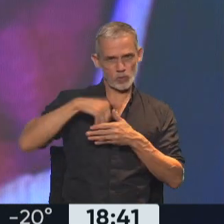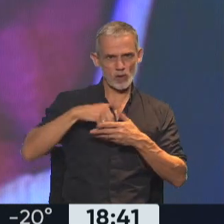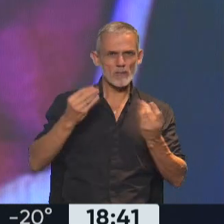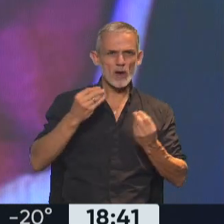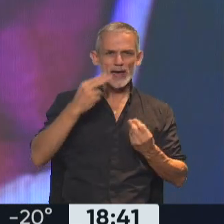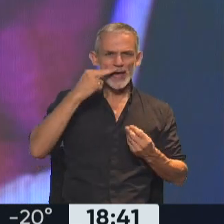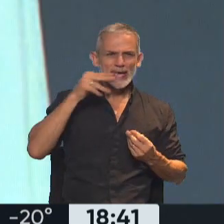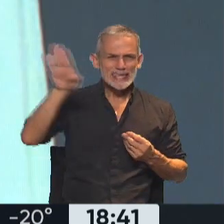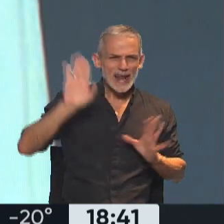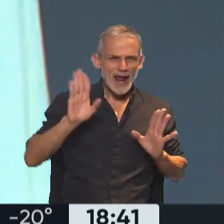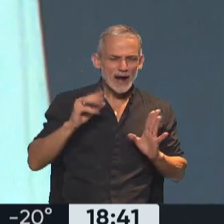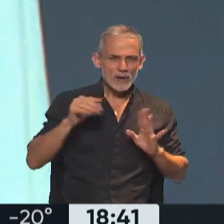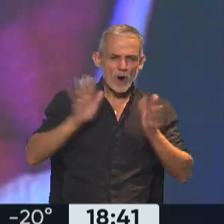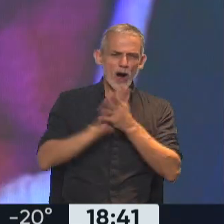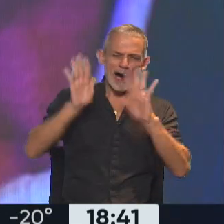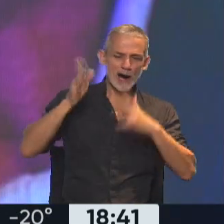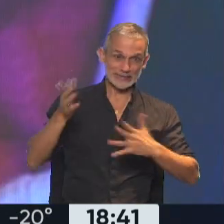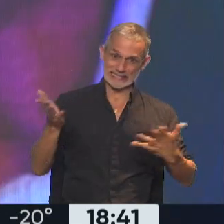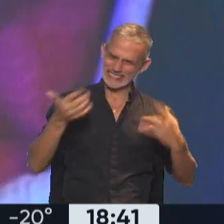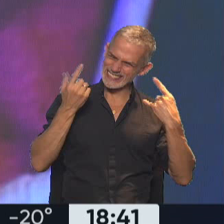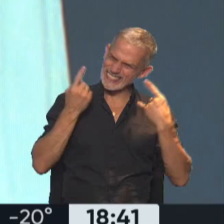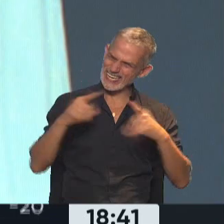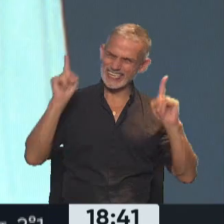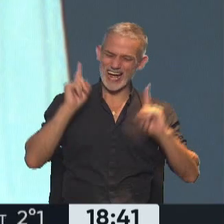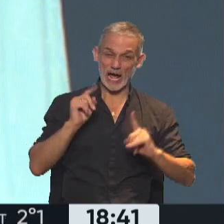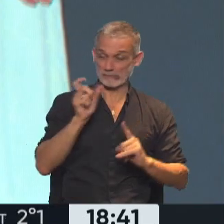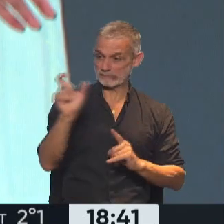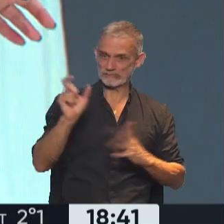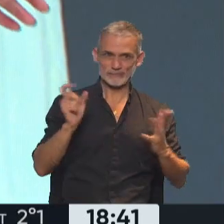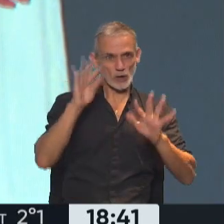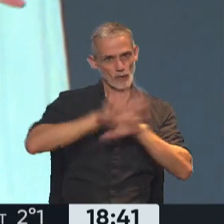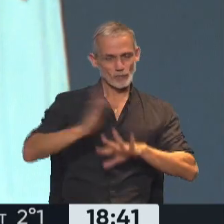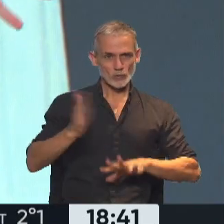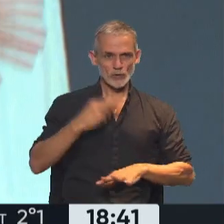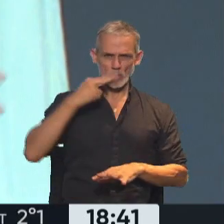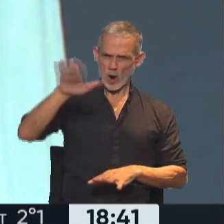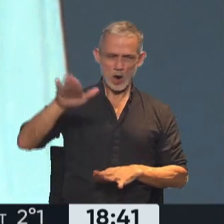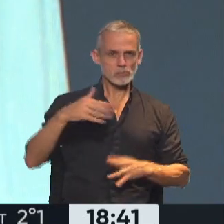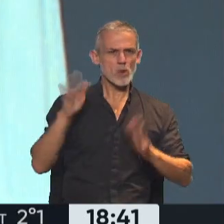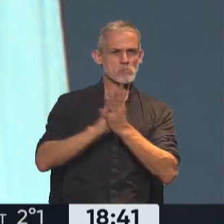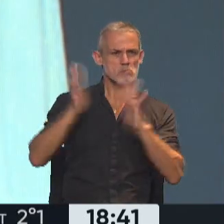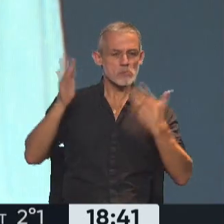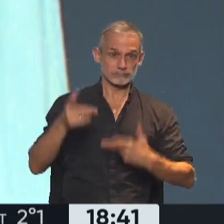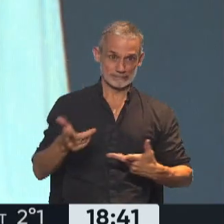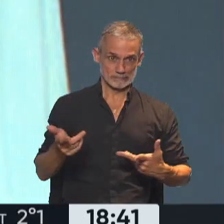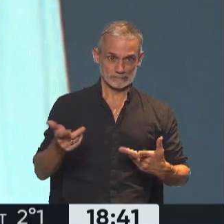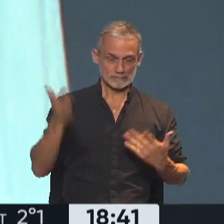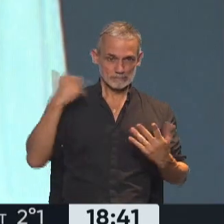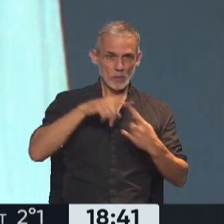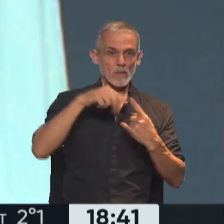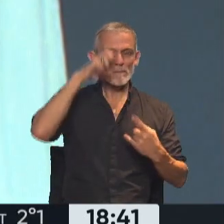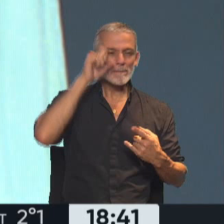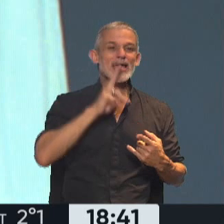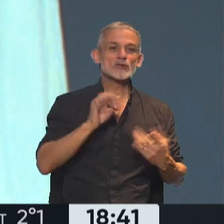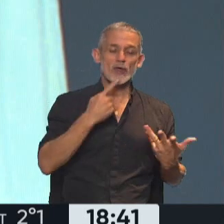Adolf Hitler? Bueno, es extraño. De hecho, Petro, una de las primeras cosas que dijo anoche cuando conoció los resultados fue, bueno, si